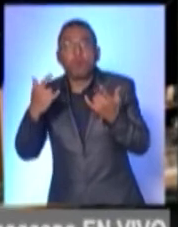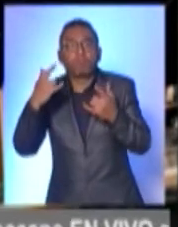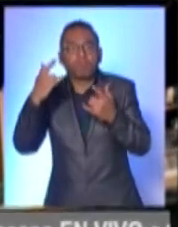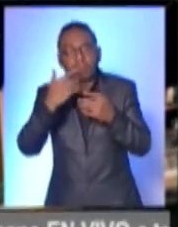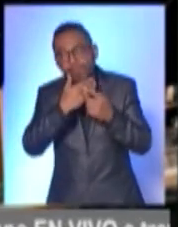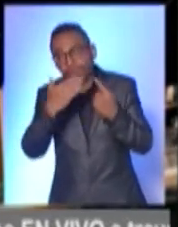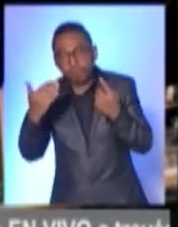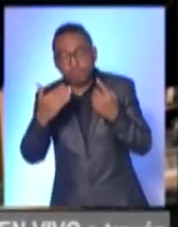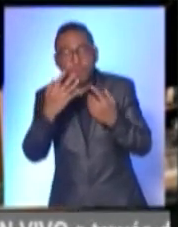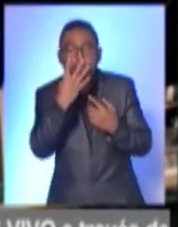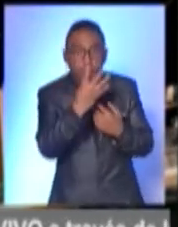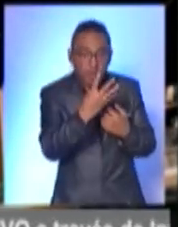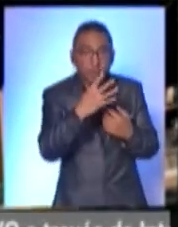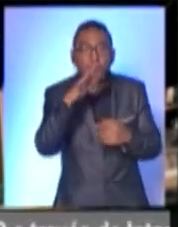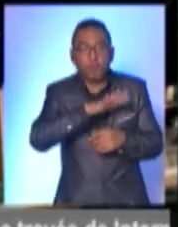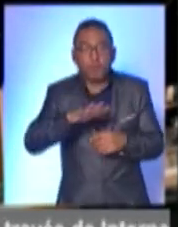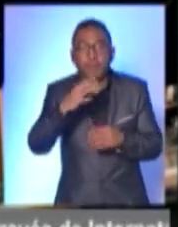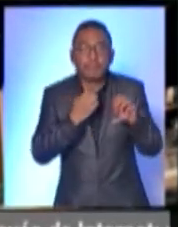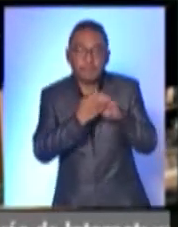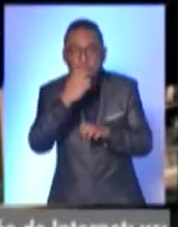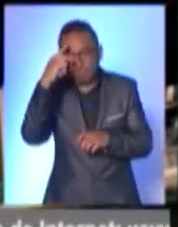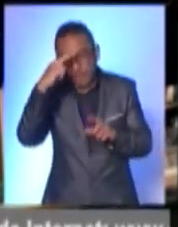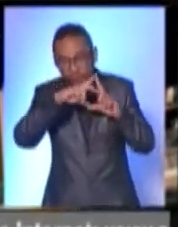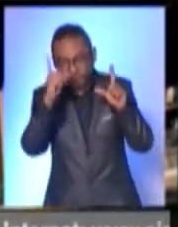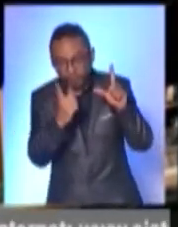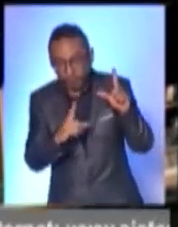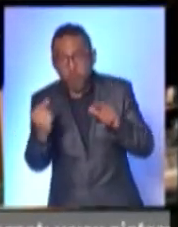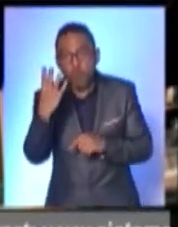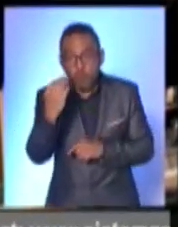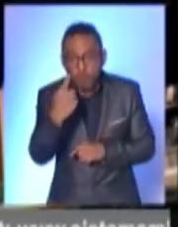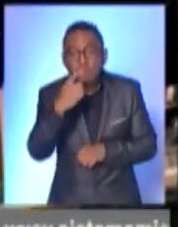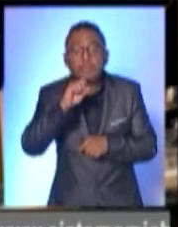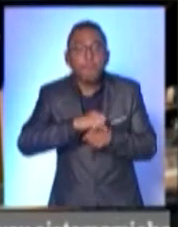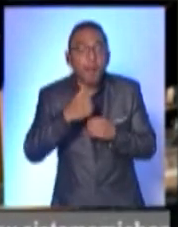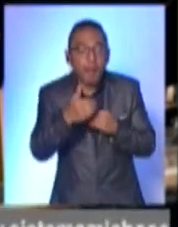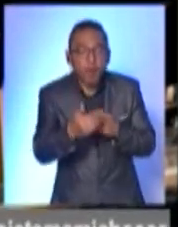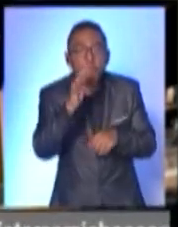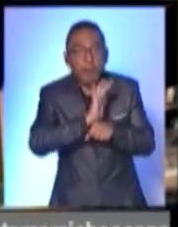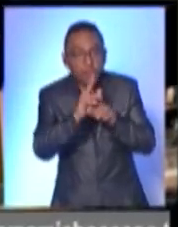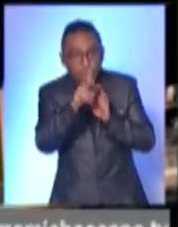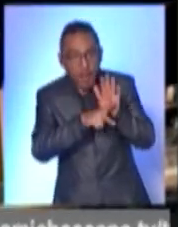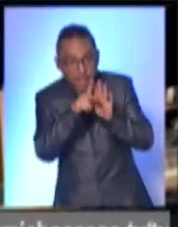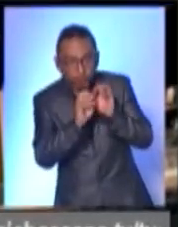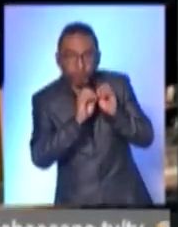En diez sedes de nueve estados de la República Mexicana, cada semana será proyectada una película.